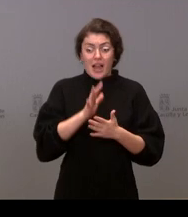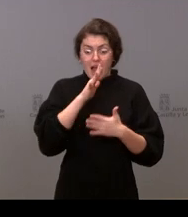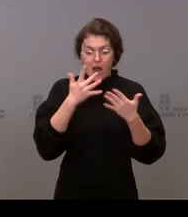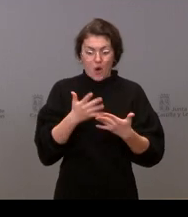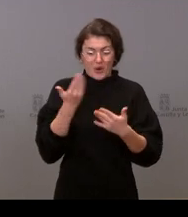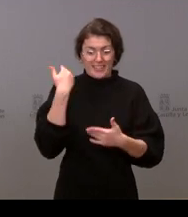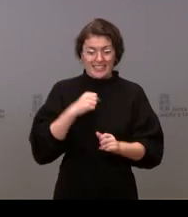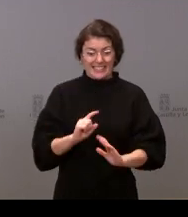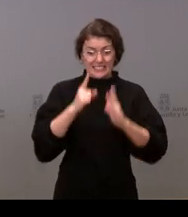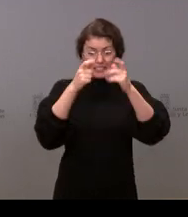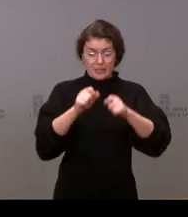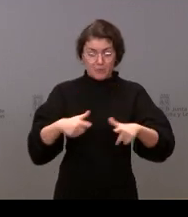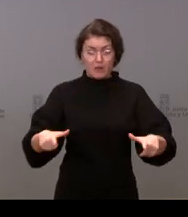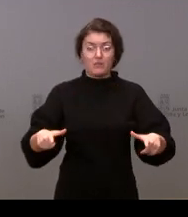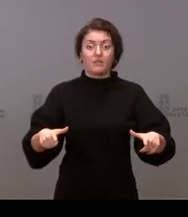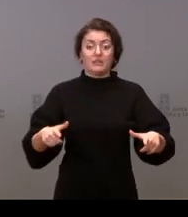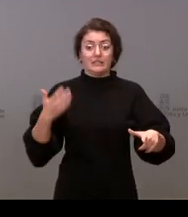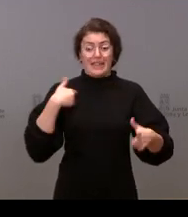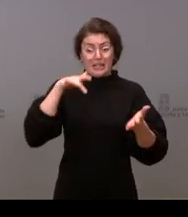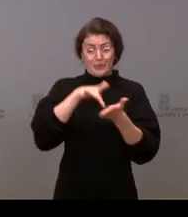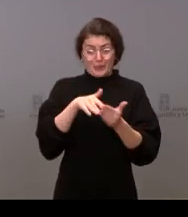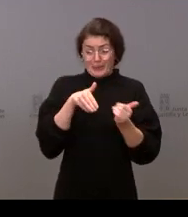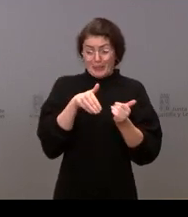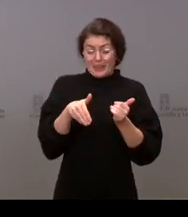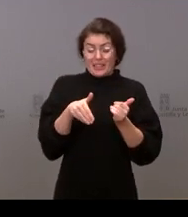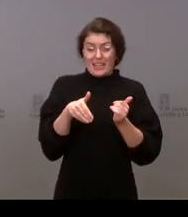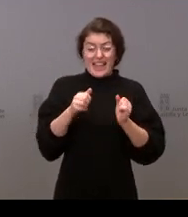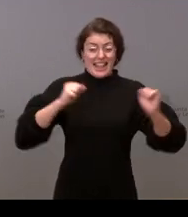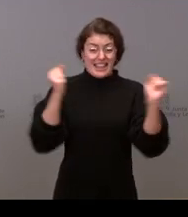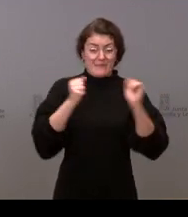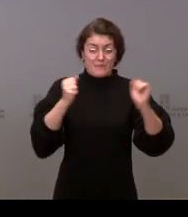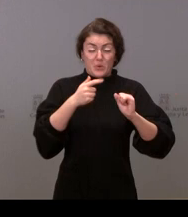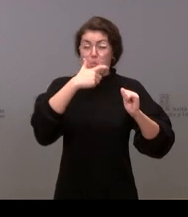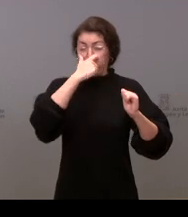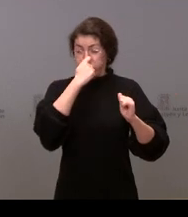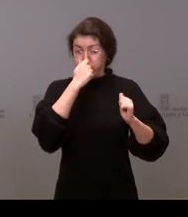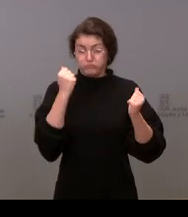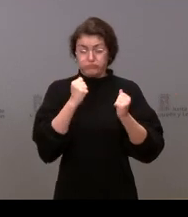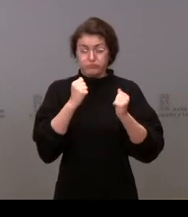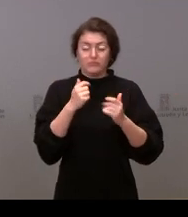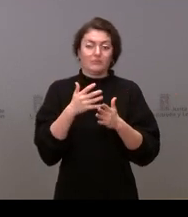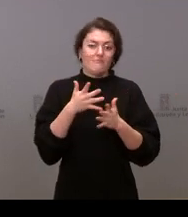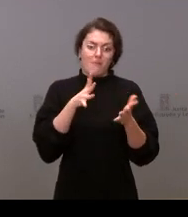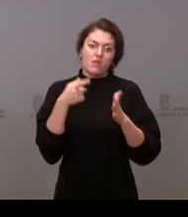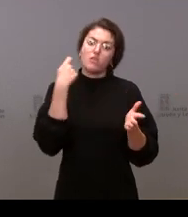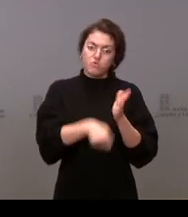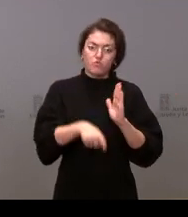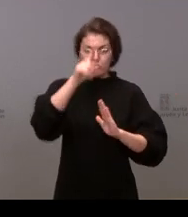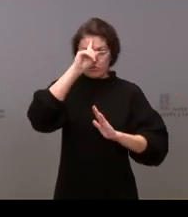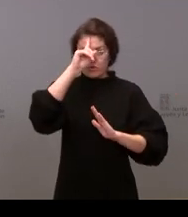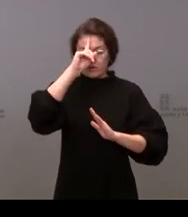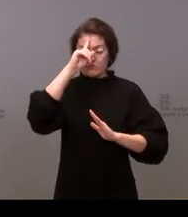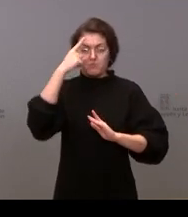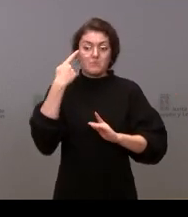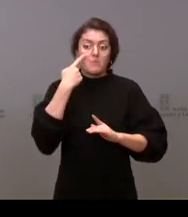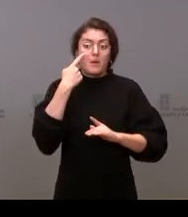sexta ola llega el invierno con las gripes parece que va a ser que va a ser duro no sé qué previsión tienen en este sentido muchas